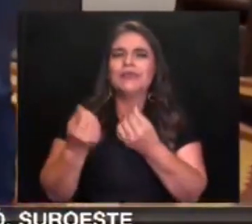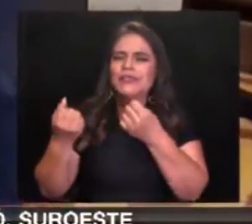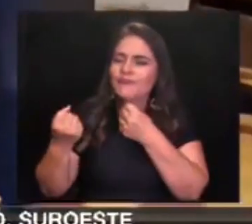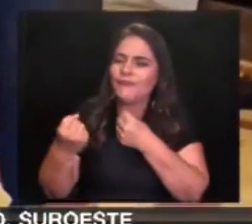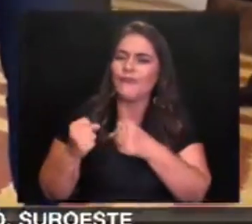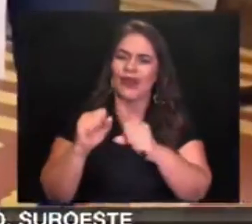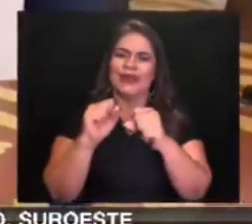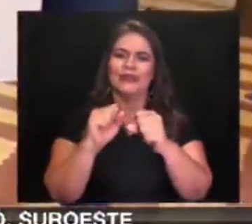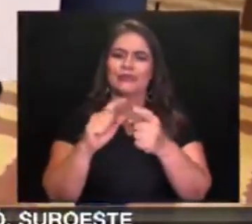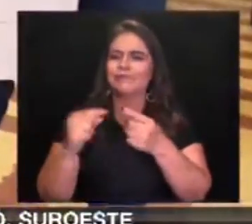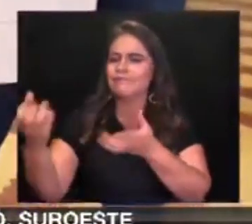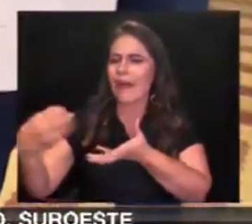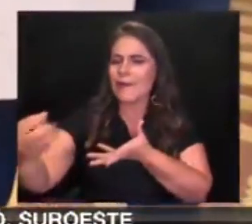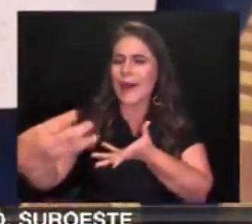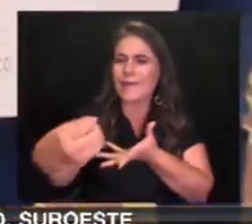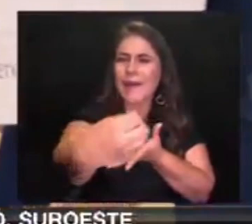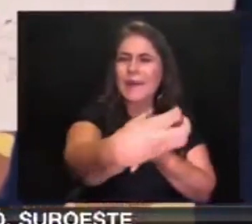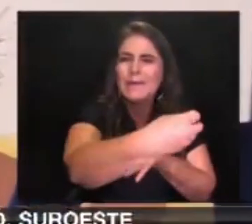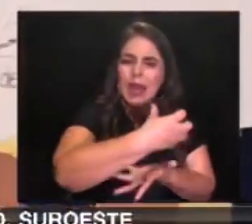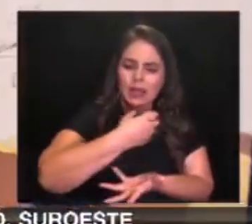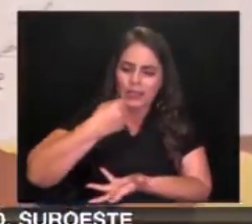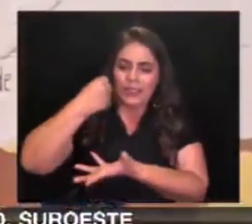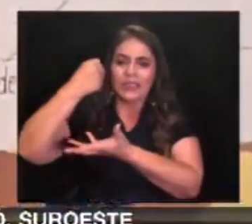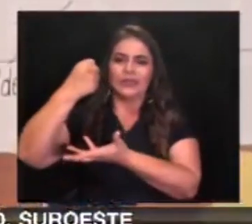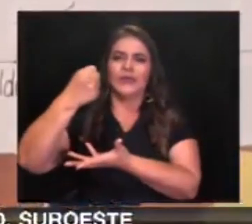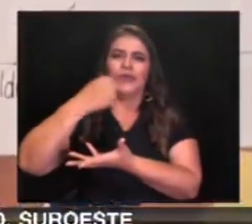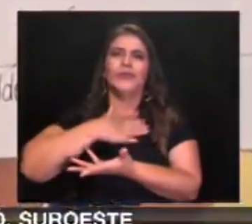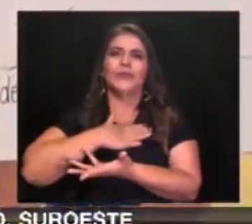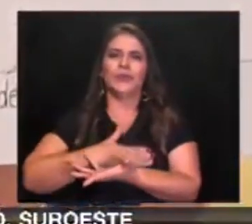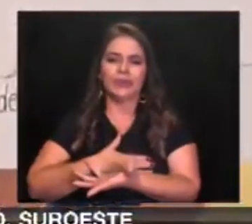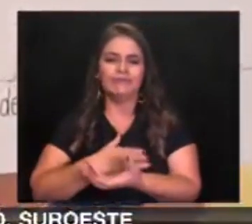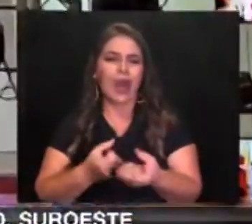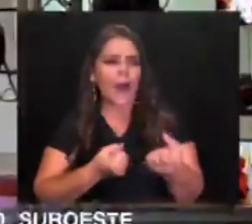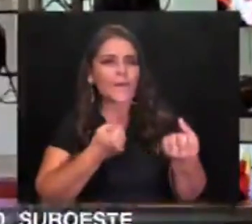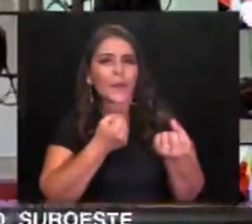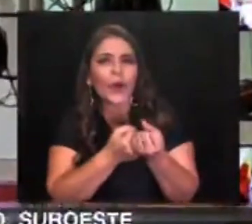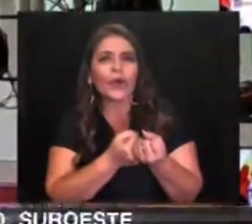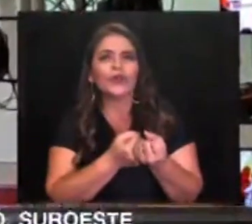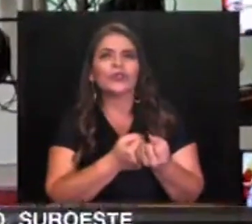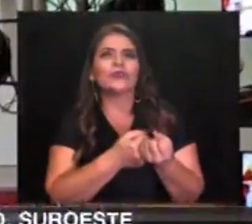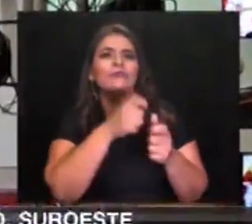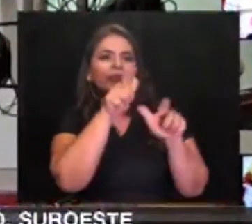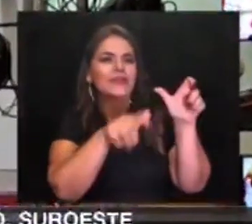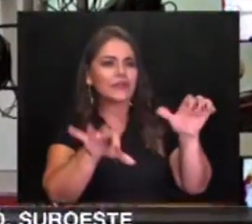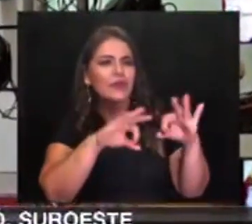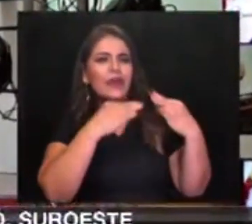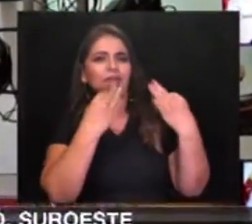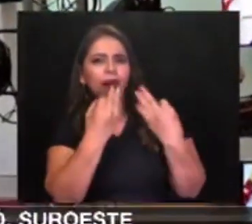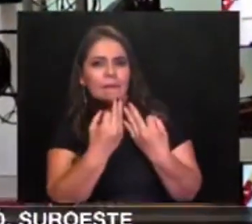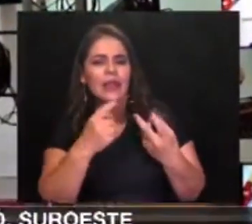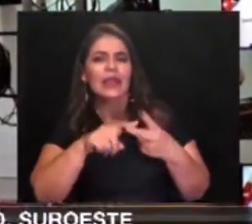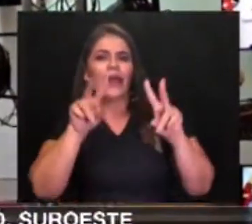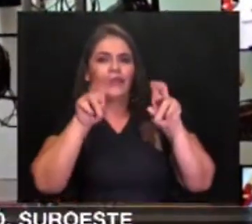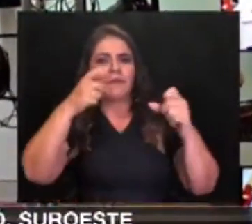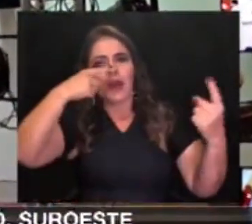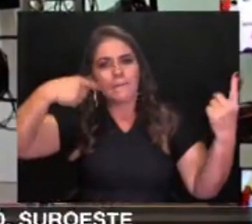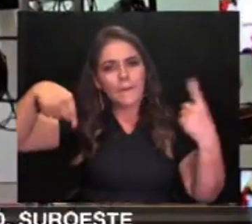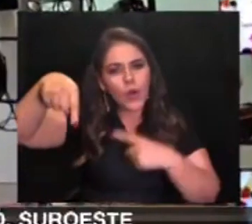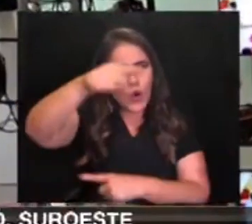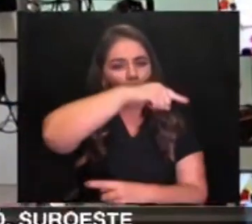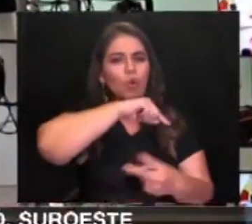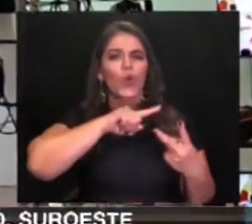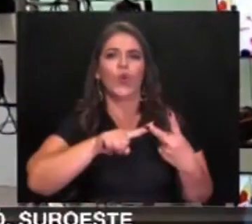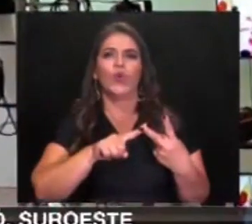cabo una gran donatón, con el fin de recaudar recursos que permitan brindarle un apoyo a las familias que viven de la venta de productos,